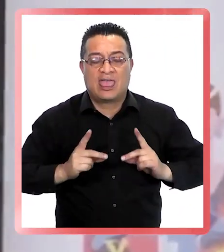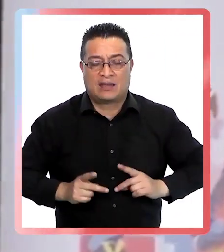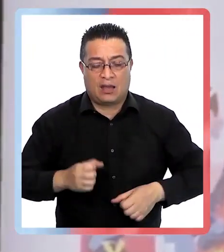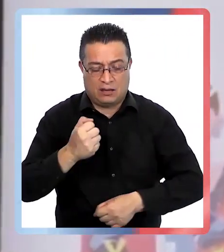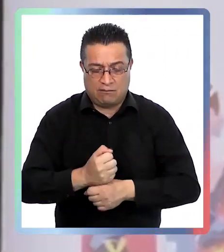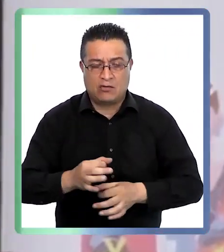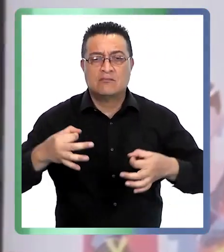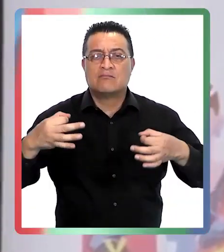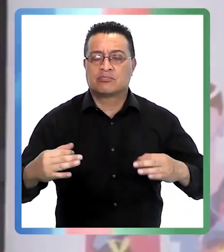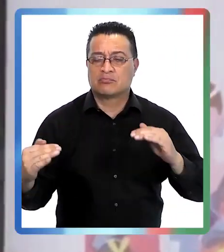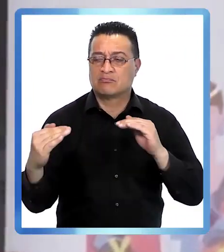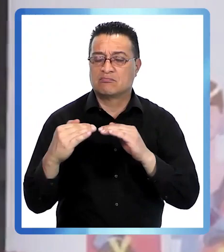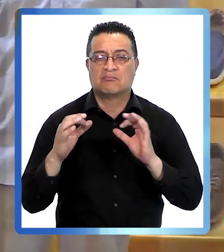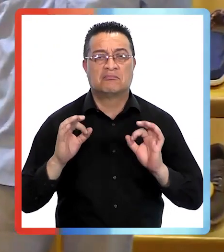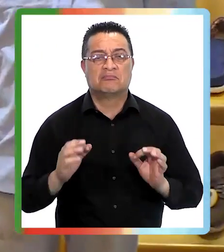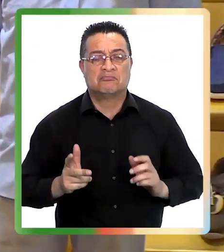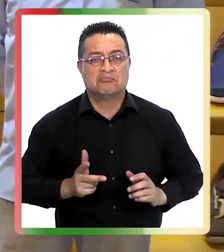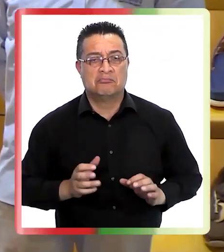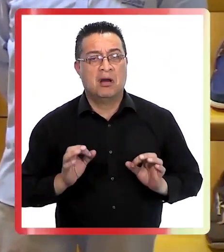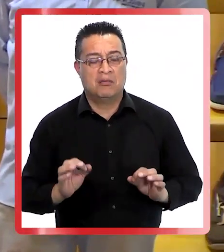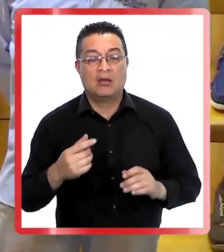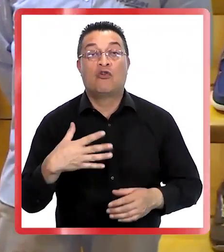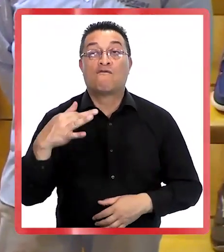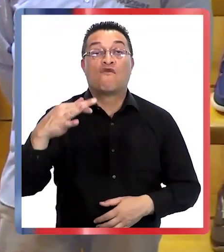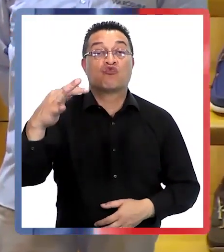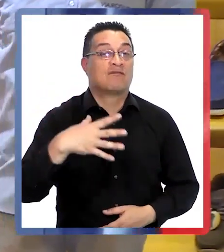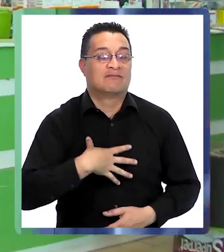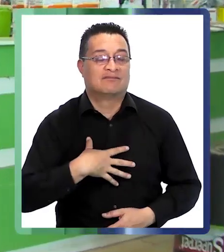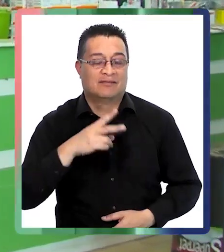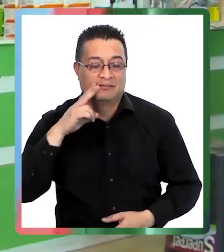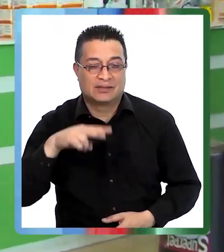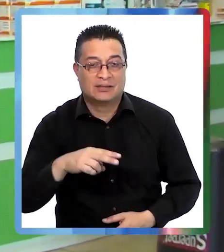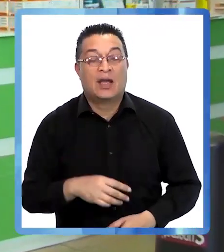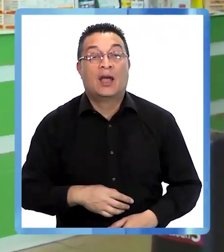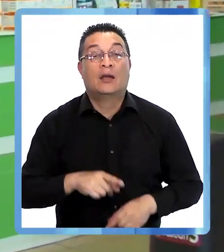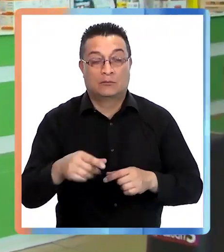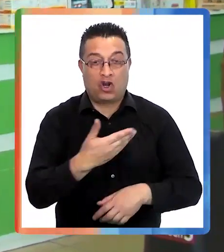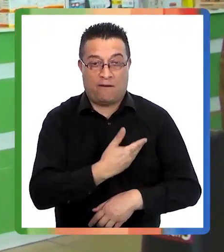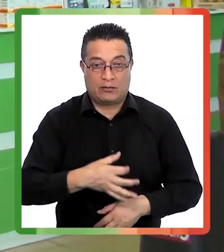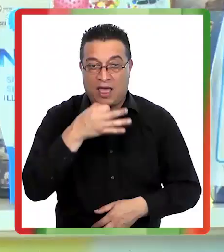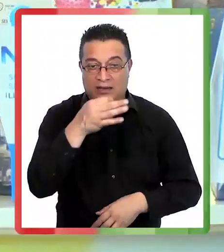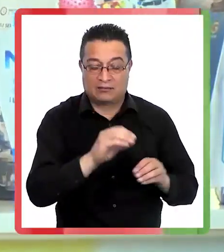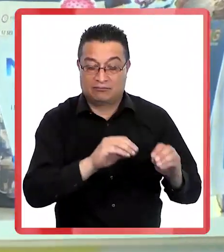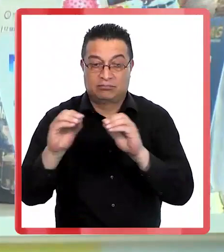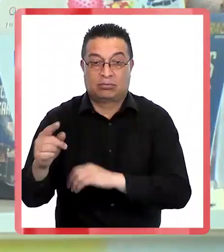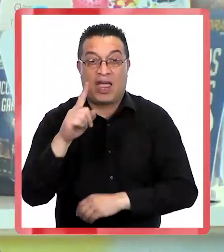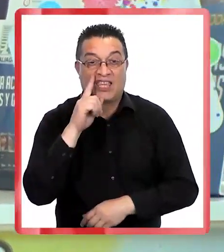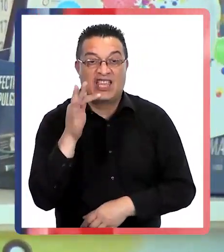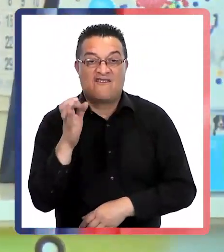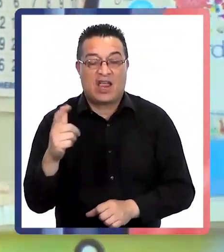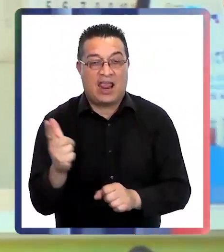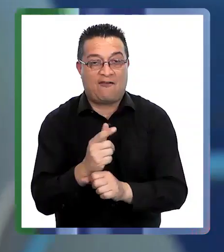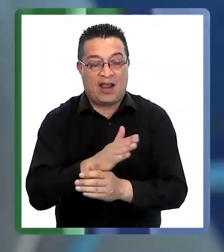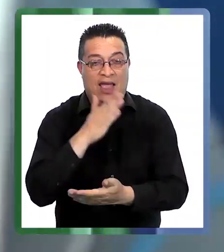un futuro que no les cause temor. El gobierno anunció que va a extender el IFE laboral hasta septiembre y va a congelar